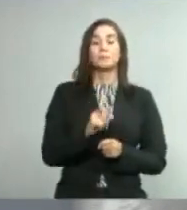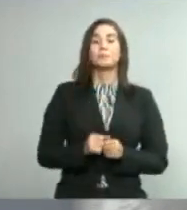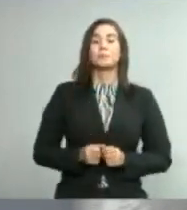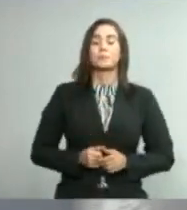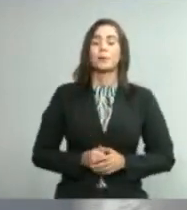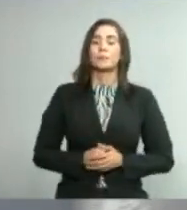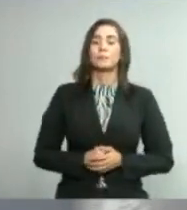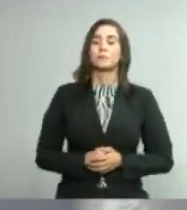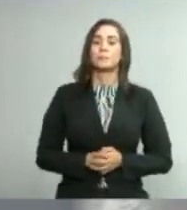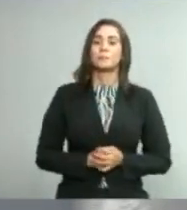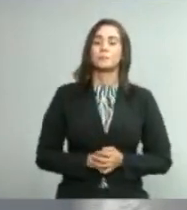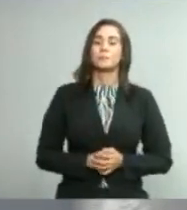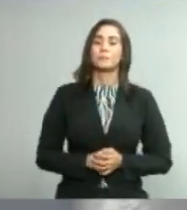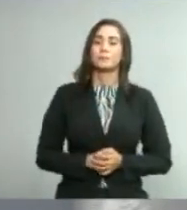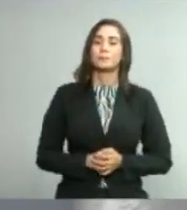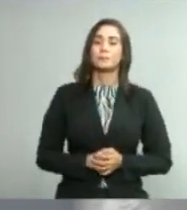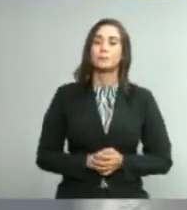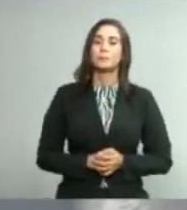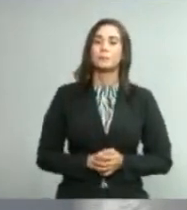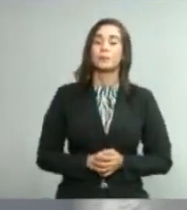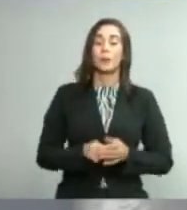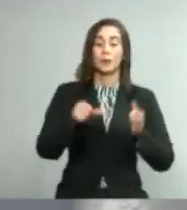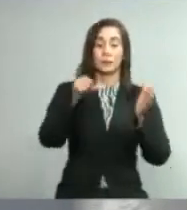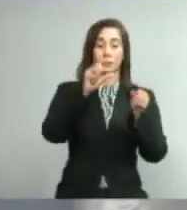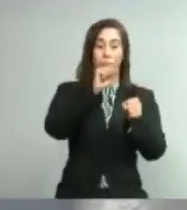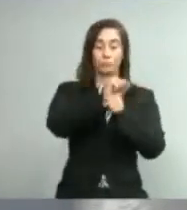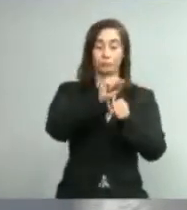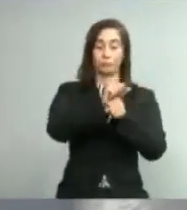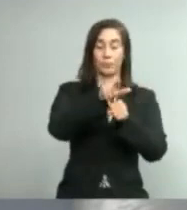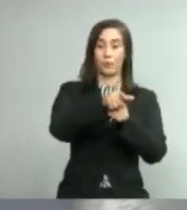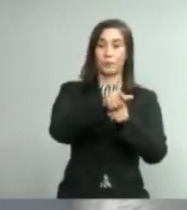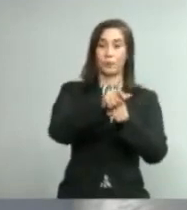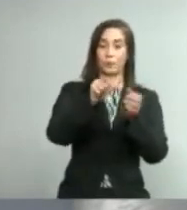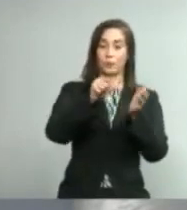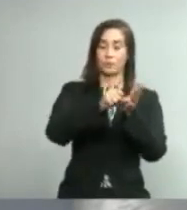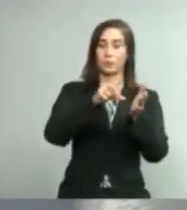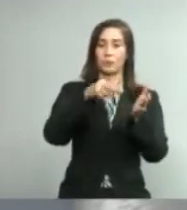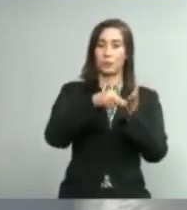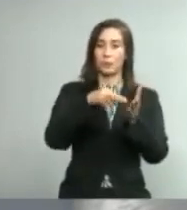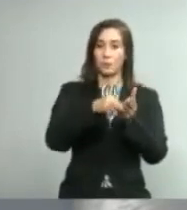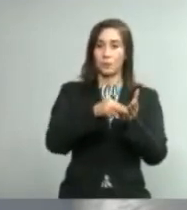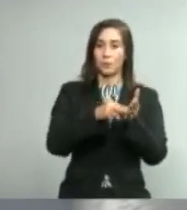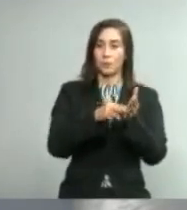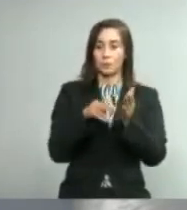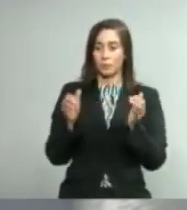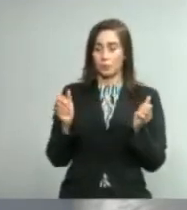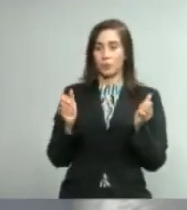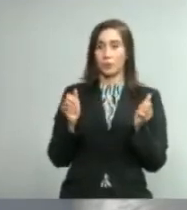toque de queda y esperamos pues tener